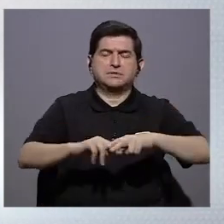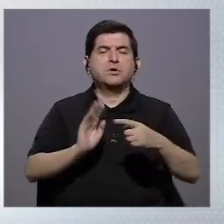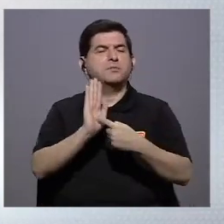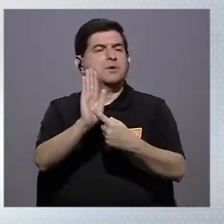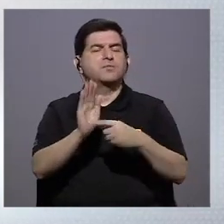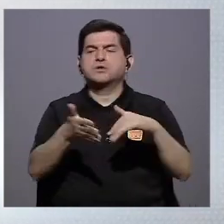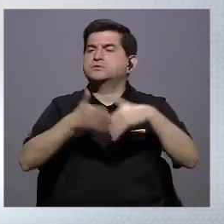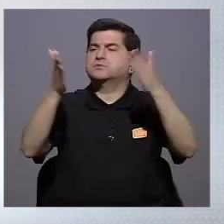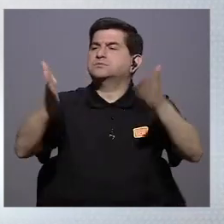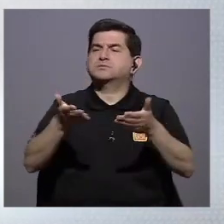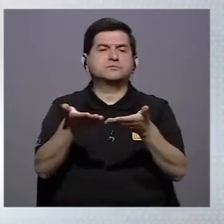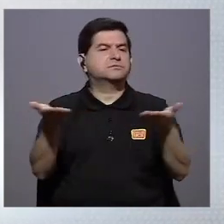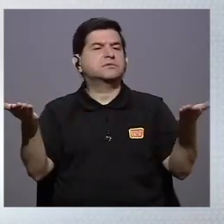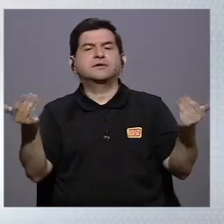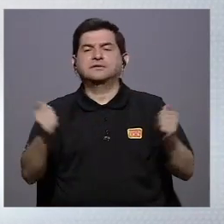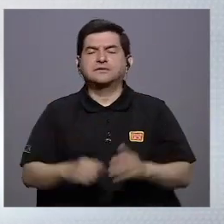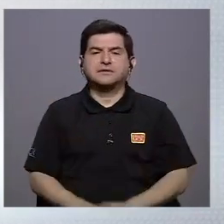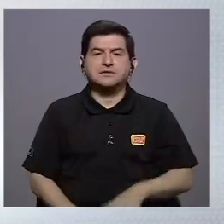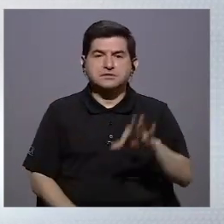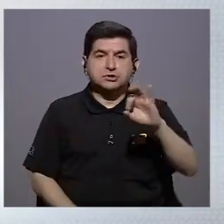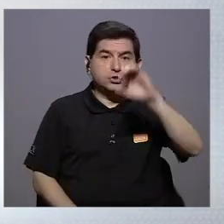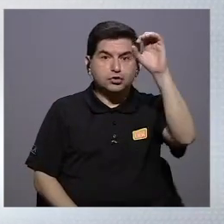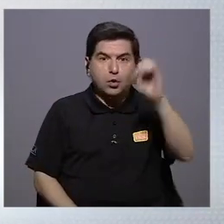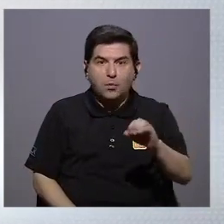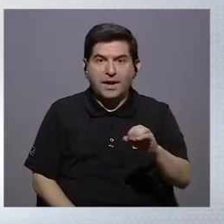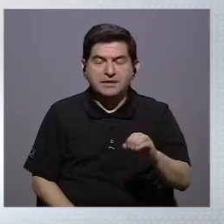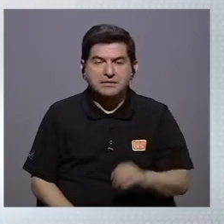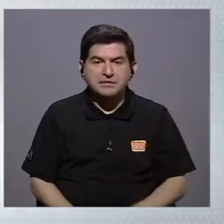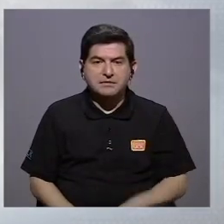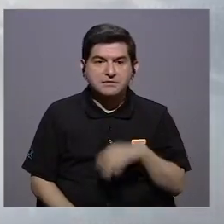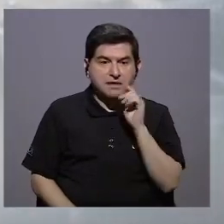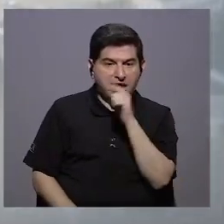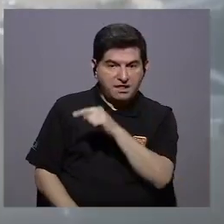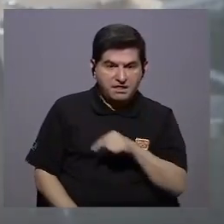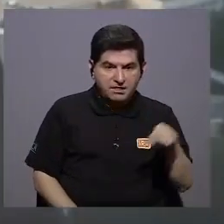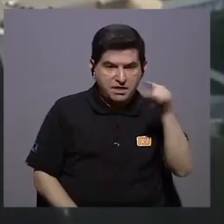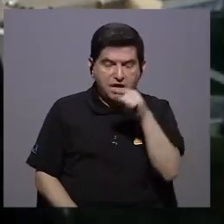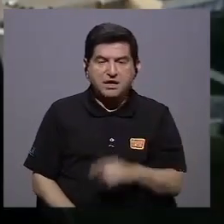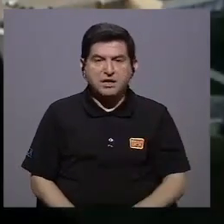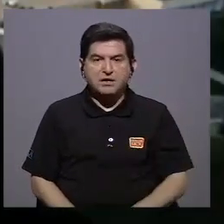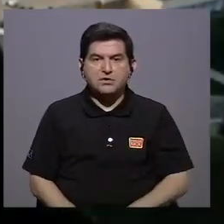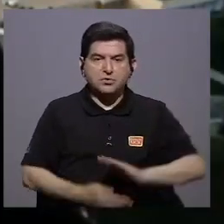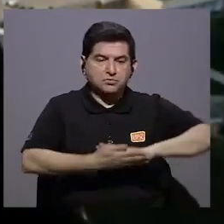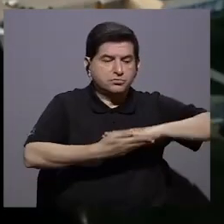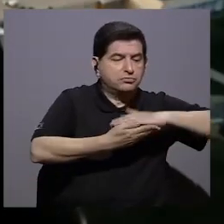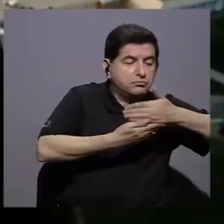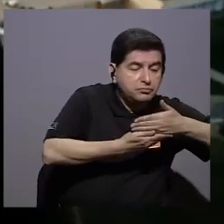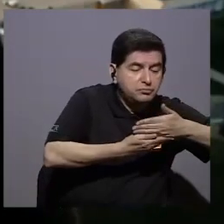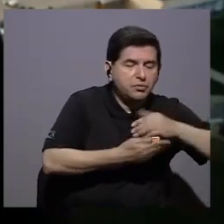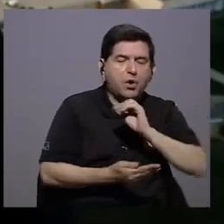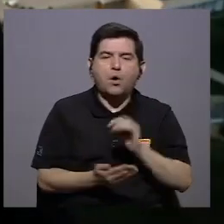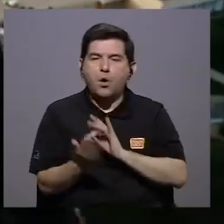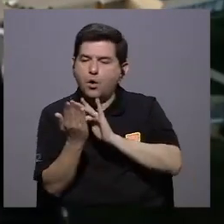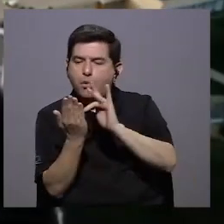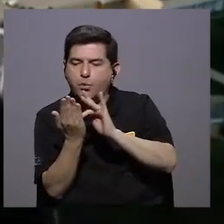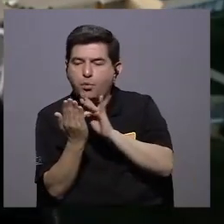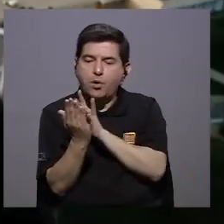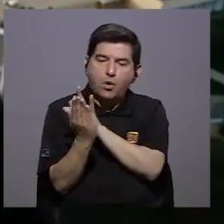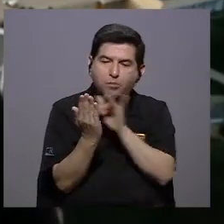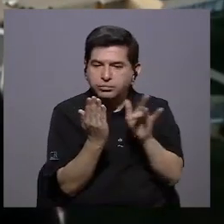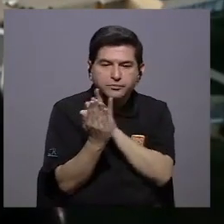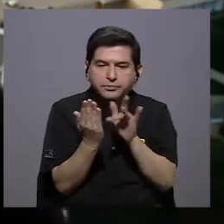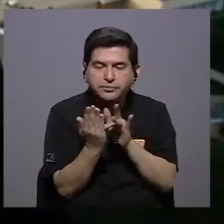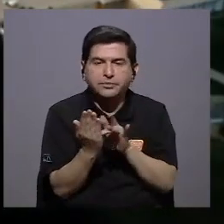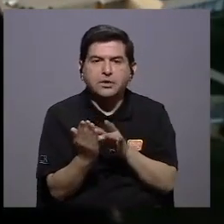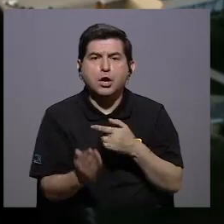presento delante de mi estudiante el 90% abre un portátil enciende el teléfono móvil abre una